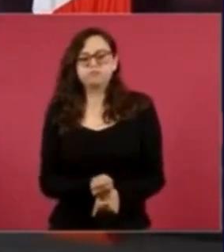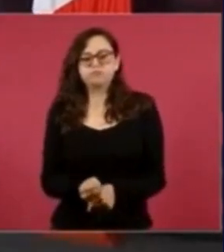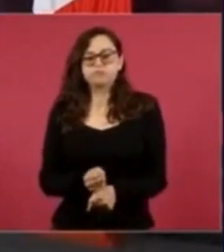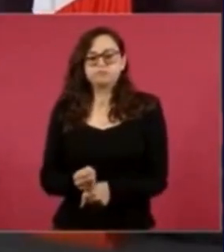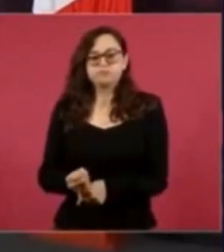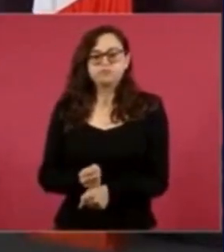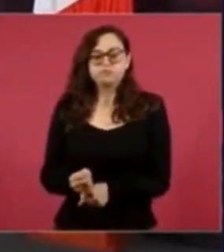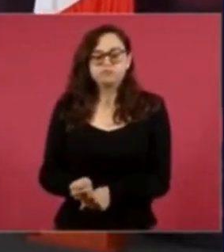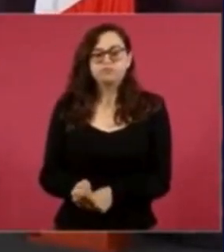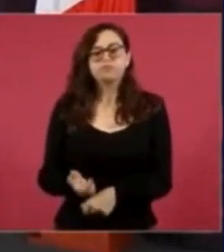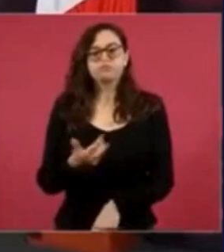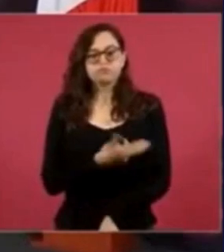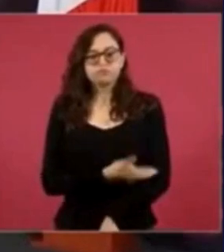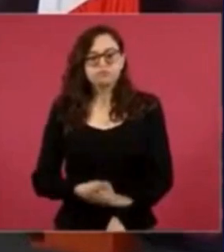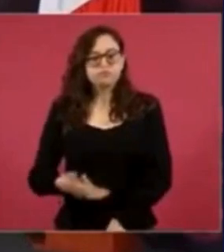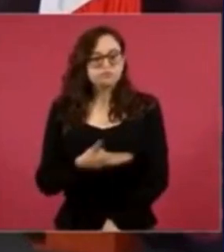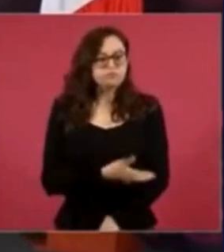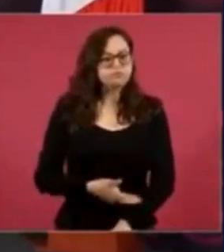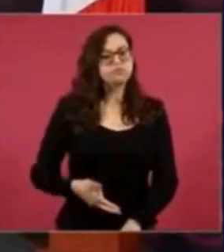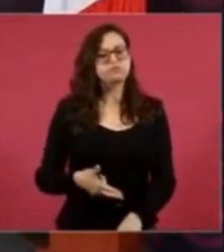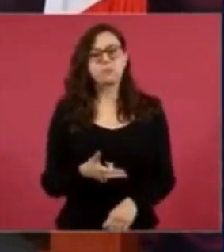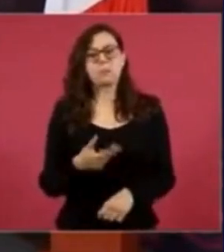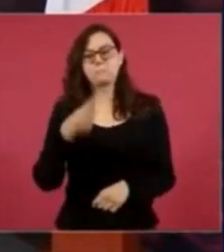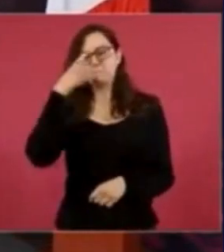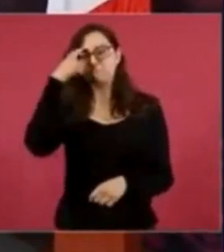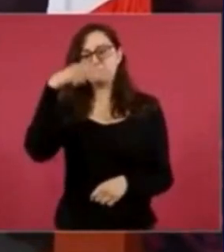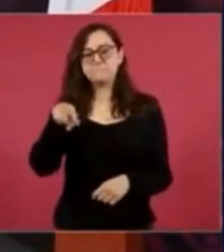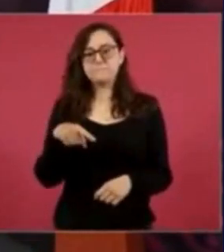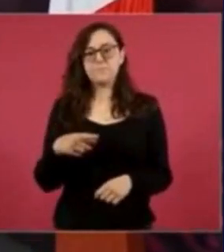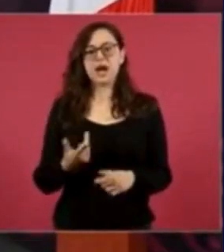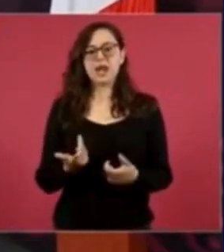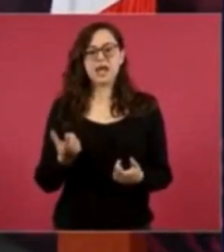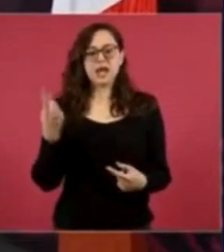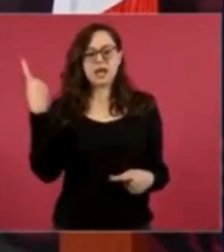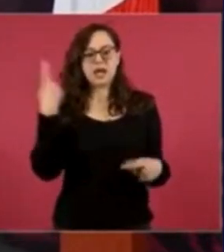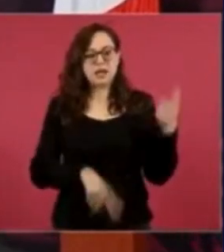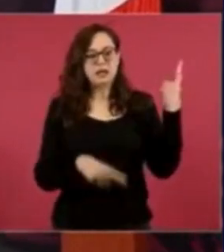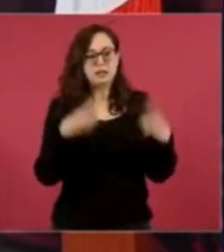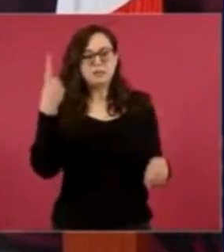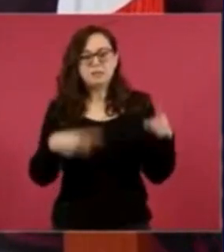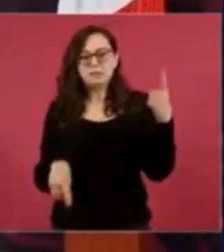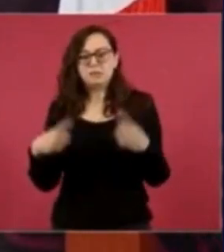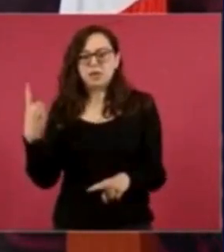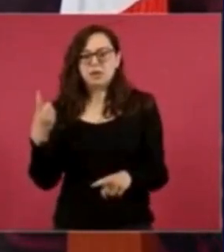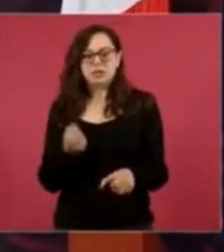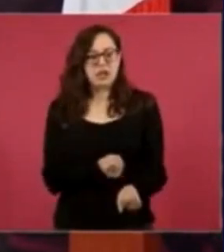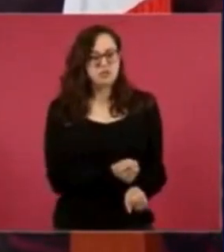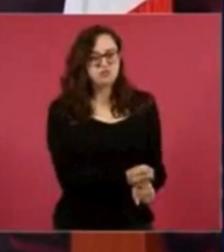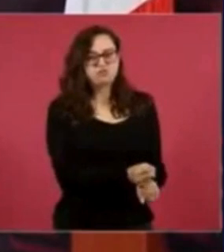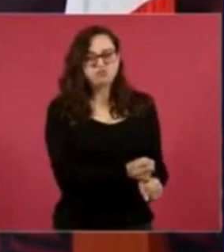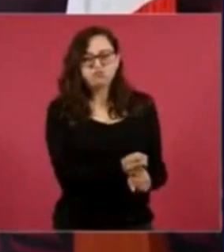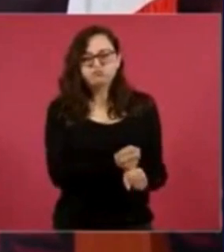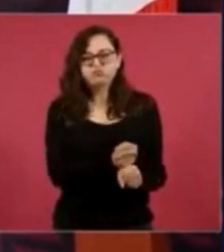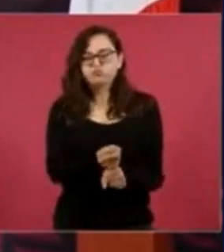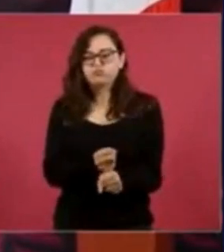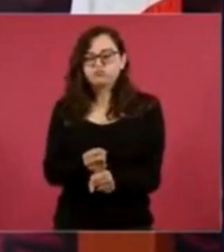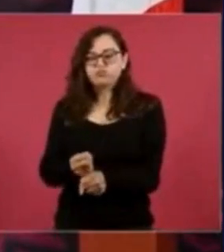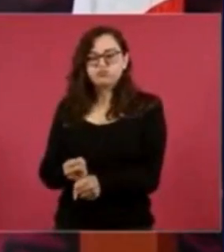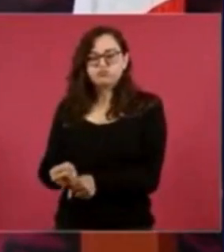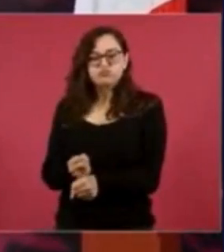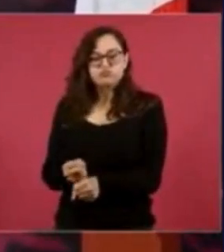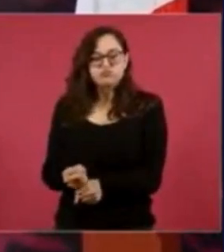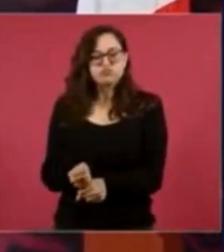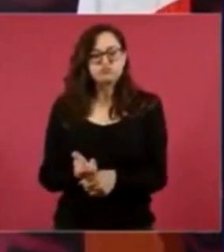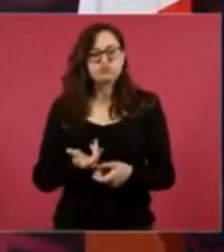para mantener una relación bilateral sólida. Otro tema importante que abordó fue el caso de Tomás Cerón de